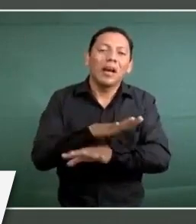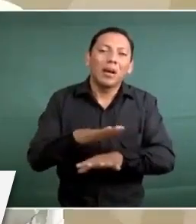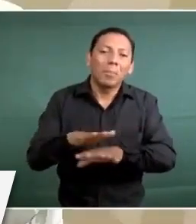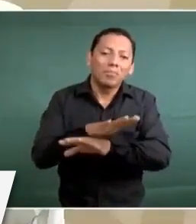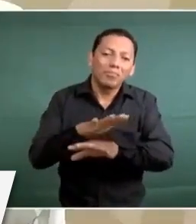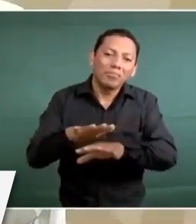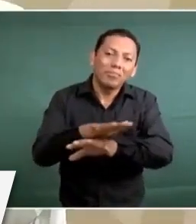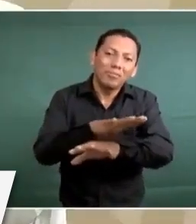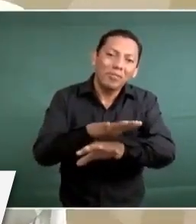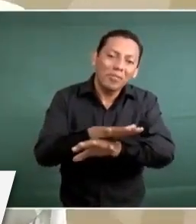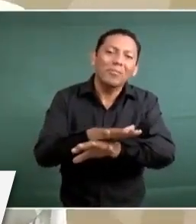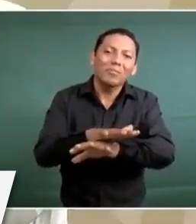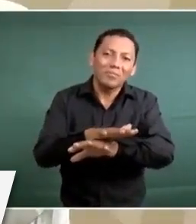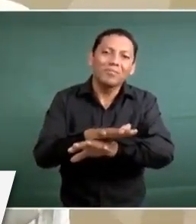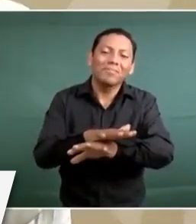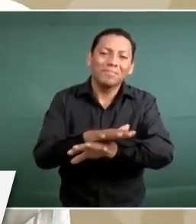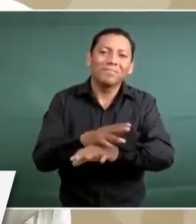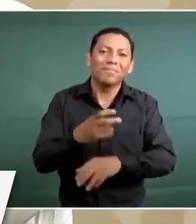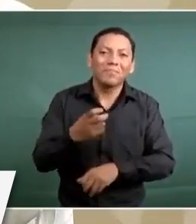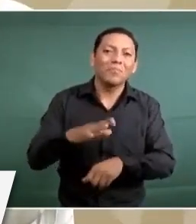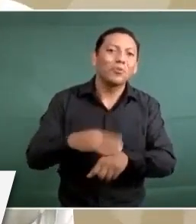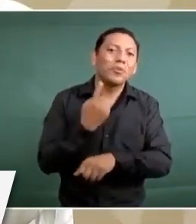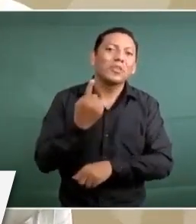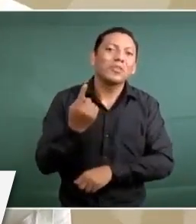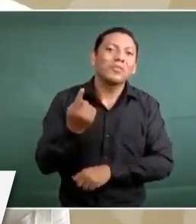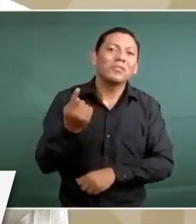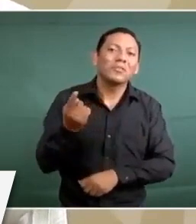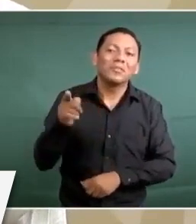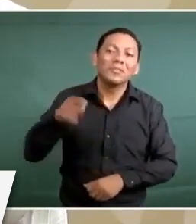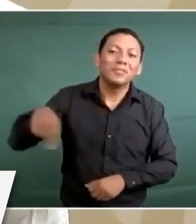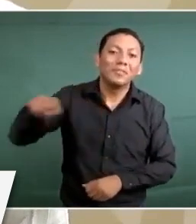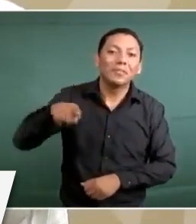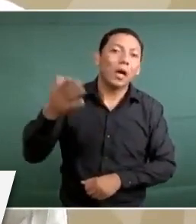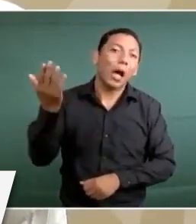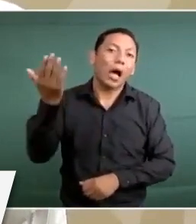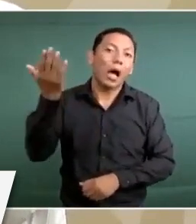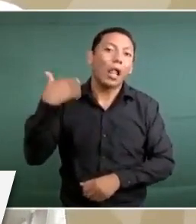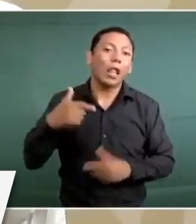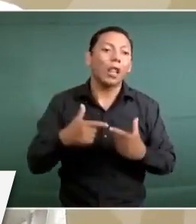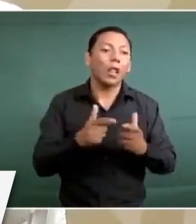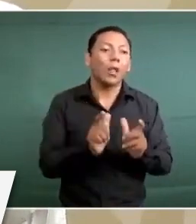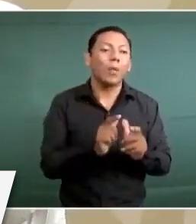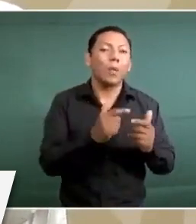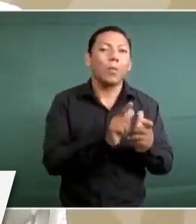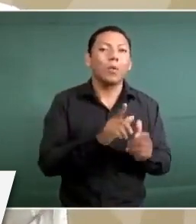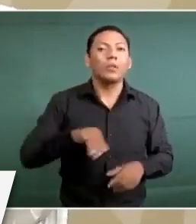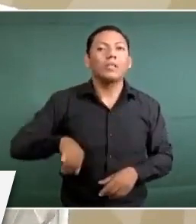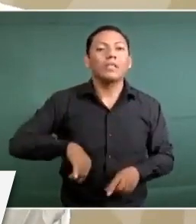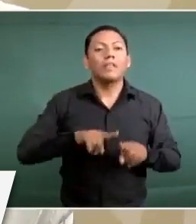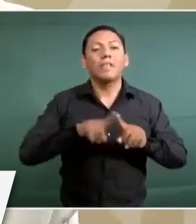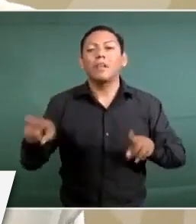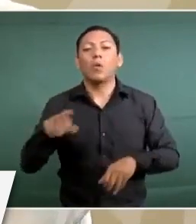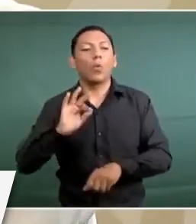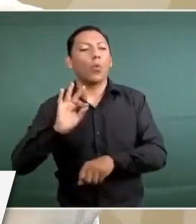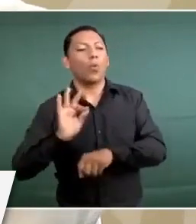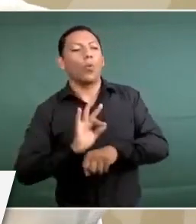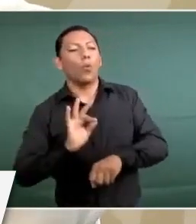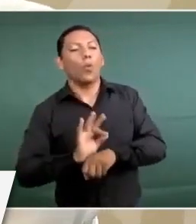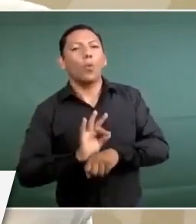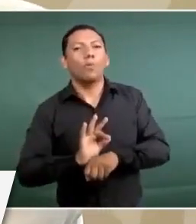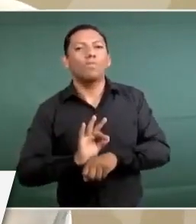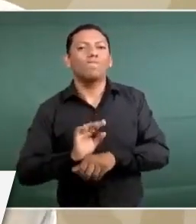llevando a cabo, porque ellos protegían a grupos de intereses creados, siguen protegiendo